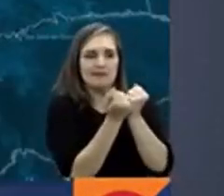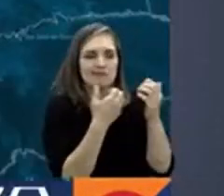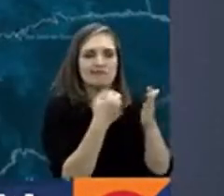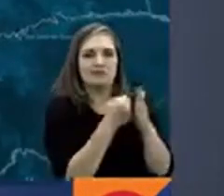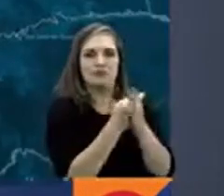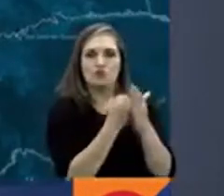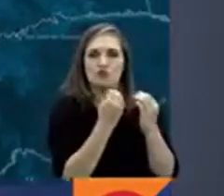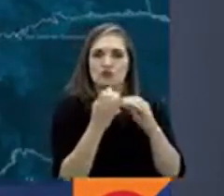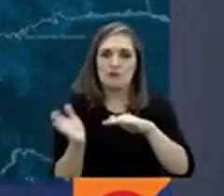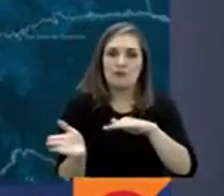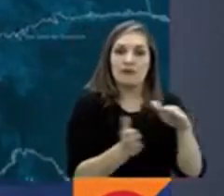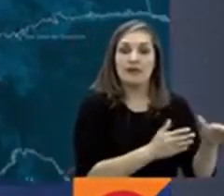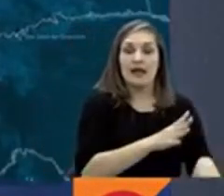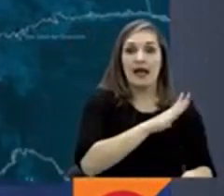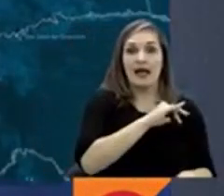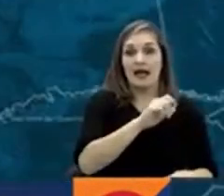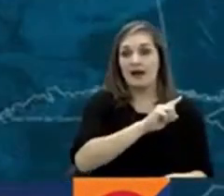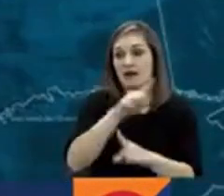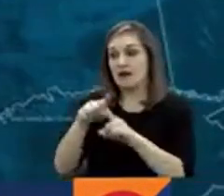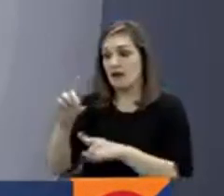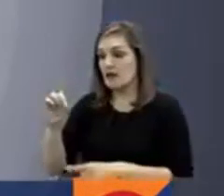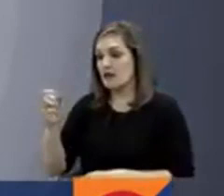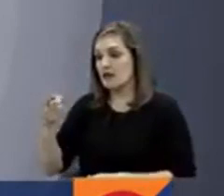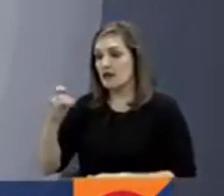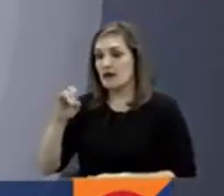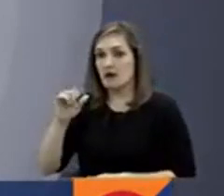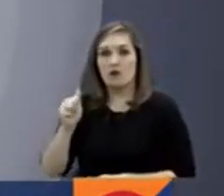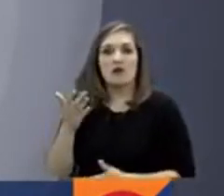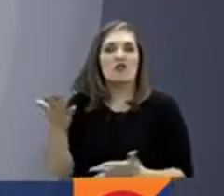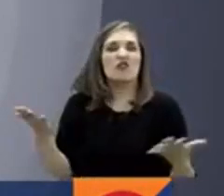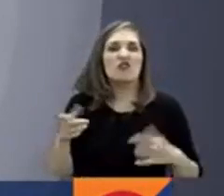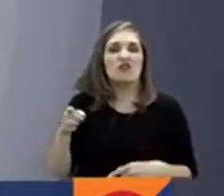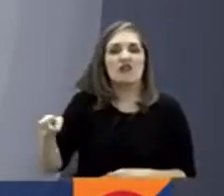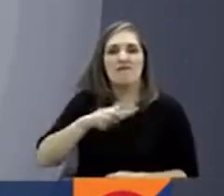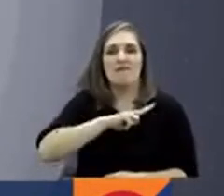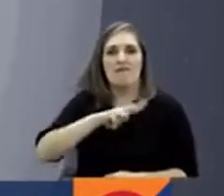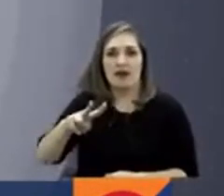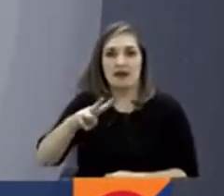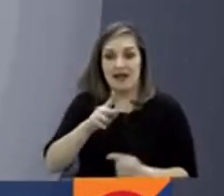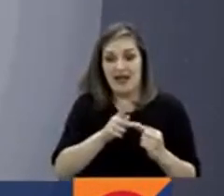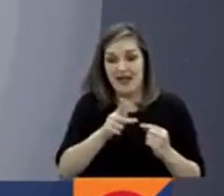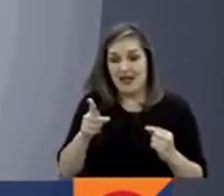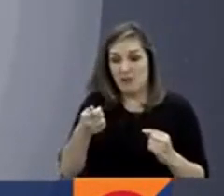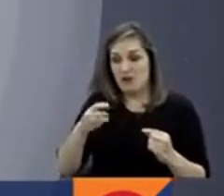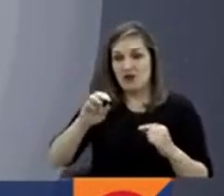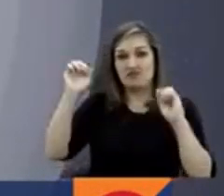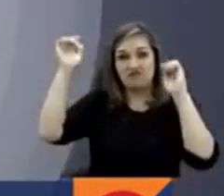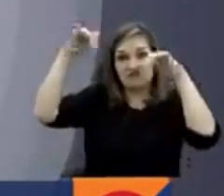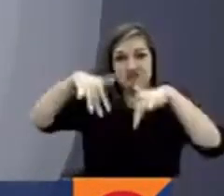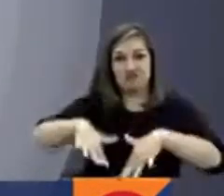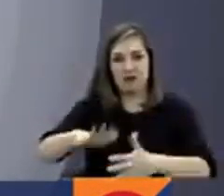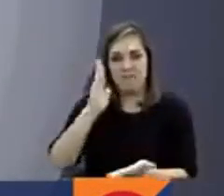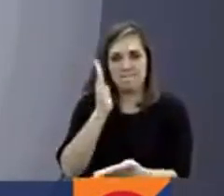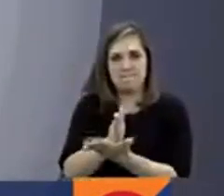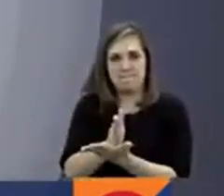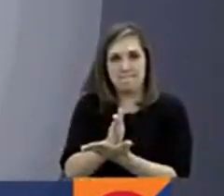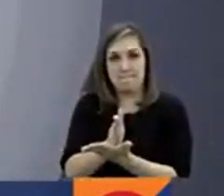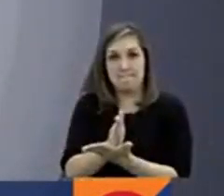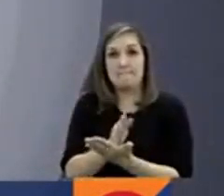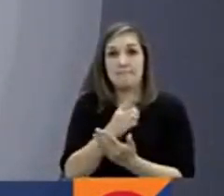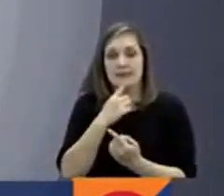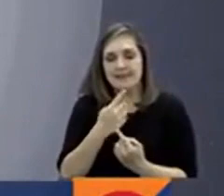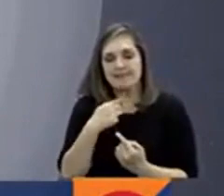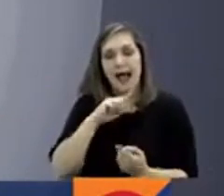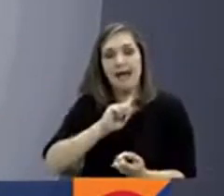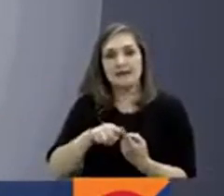Permanece bloqueada la vía Calidagua en el Valle del Cauca por un derrumbe en el kilómetro 13. Según las autoridades, el paso estará bloqueado hasta